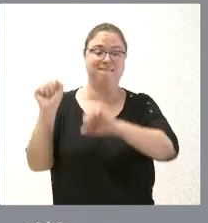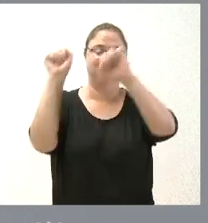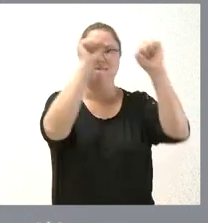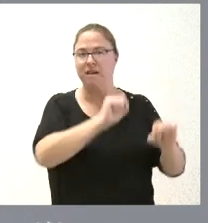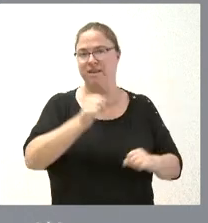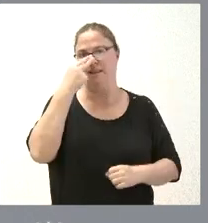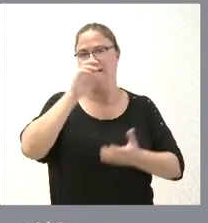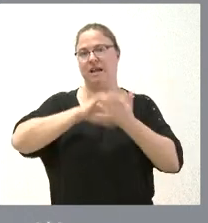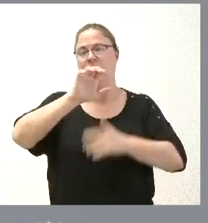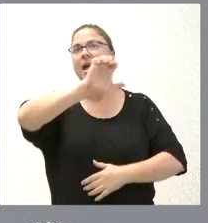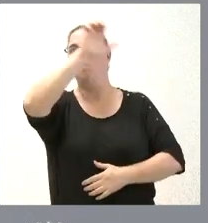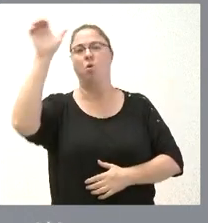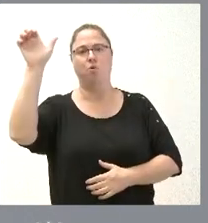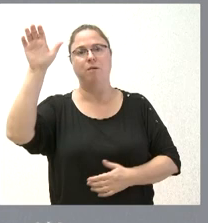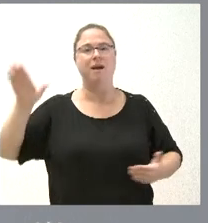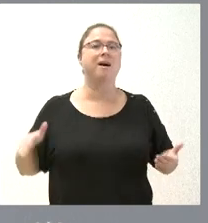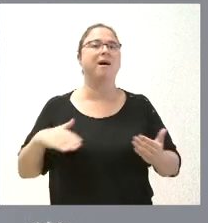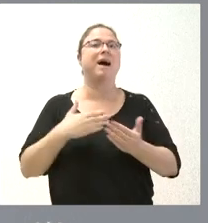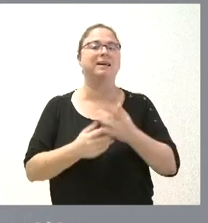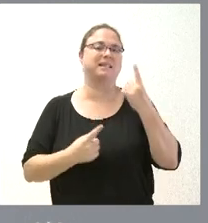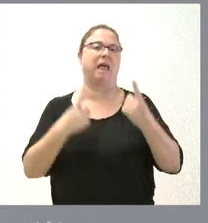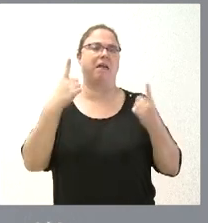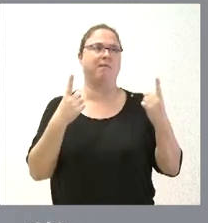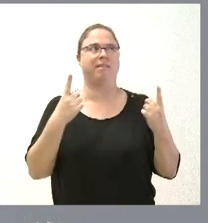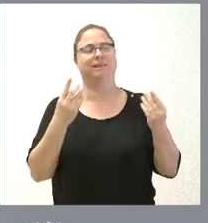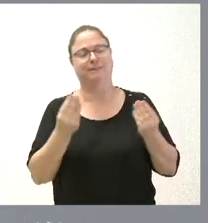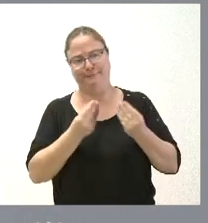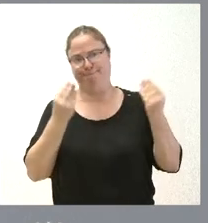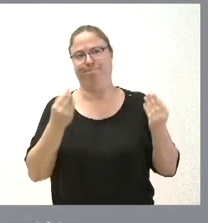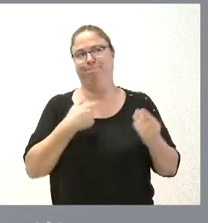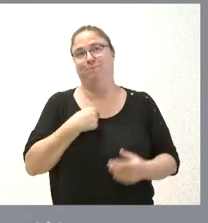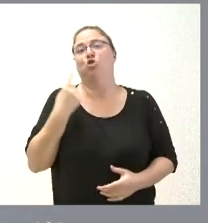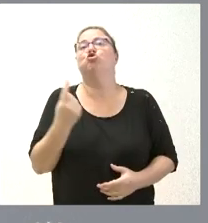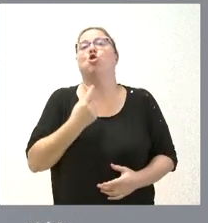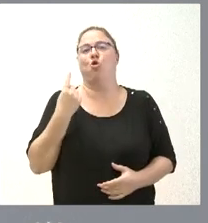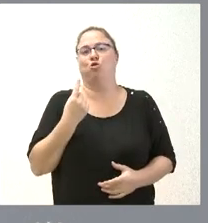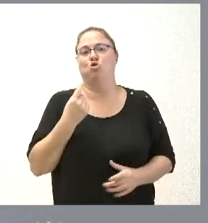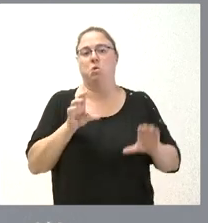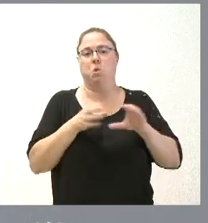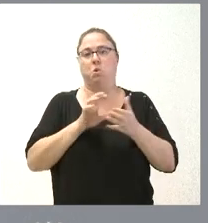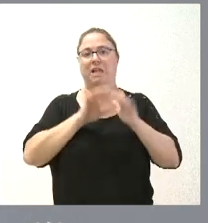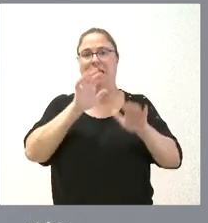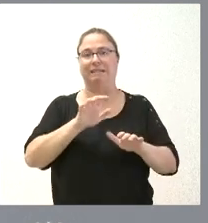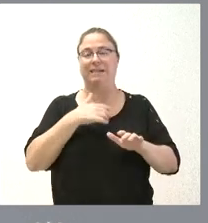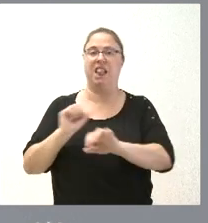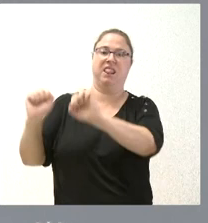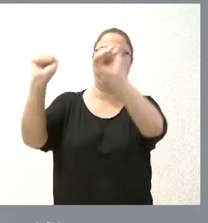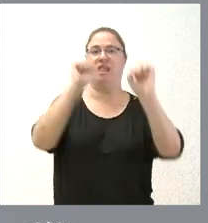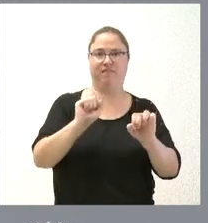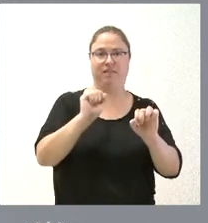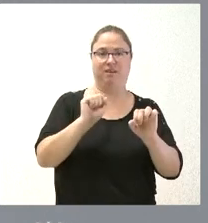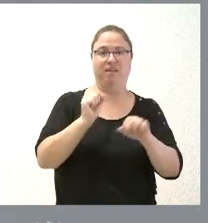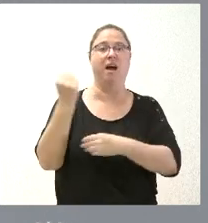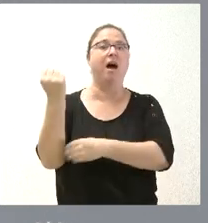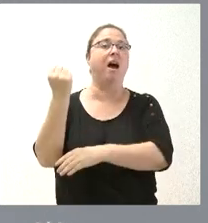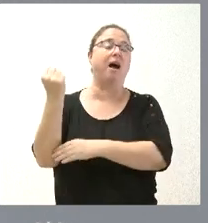en Europa incluso aunque a veces nos quedemos solos dentro de la Junta de Castilla y León como defensores y no contemos